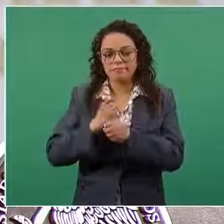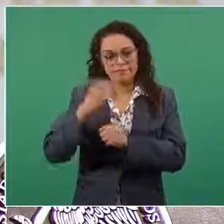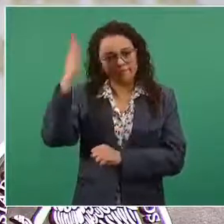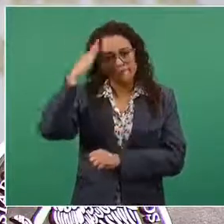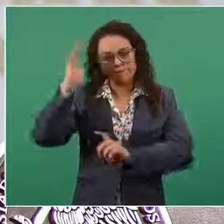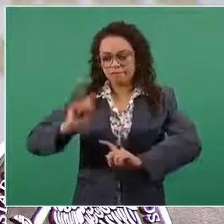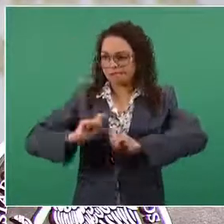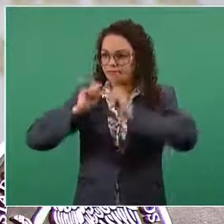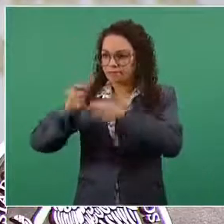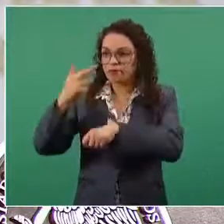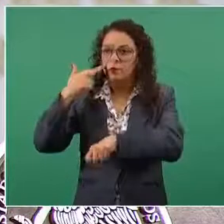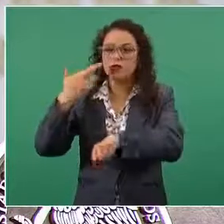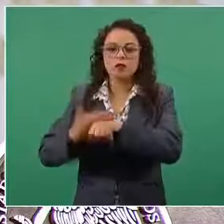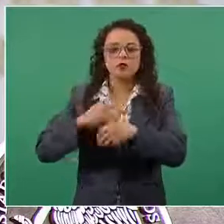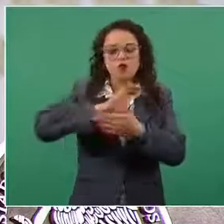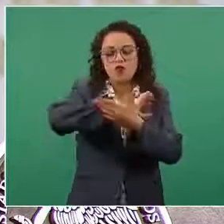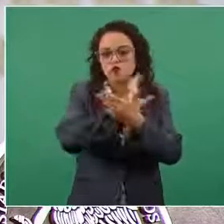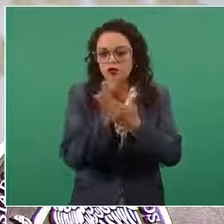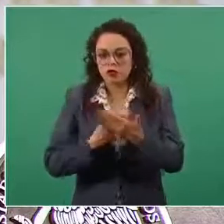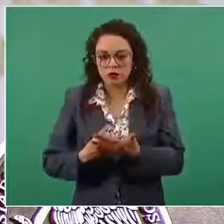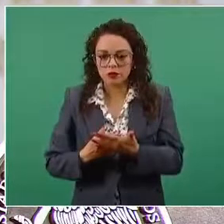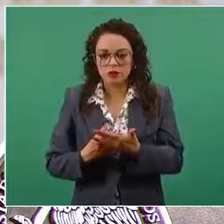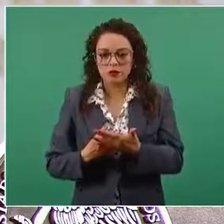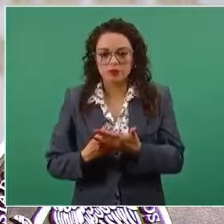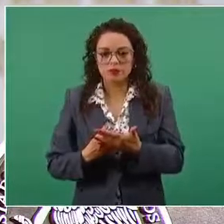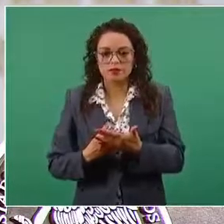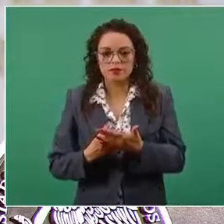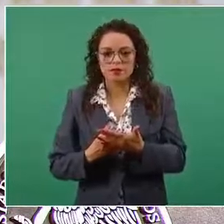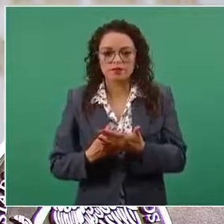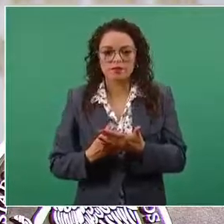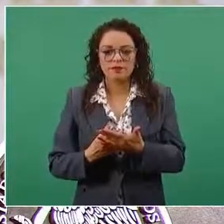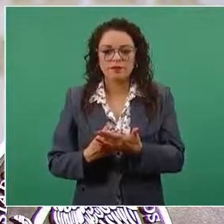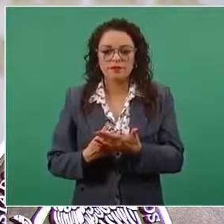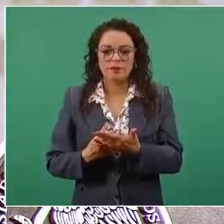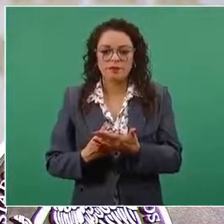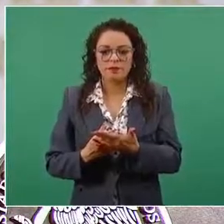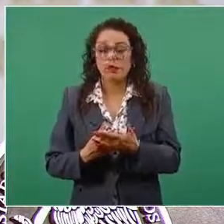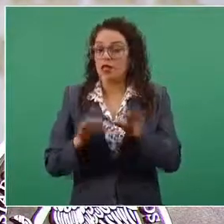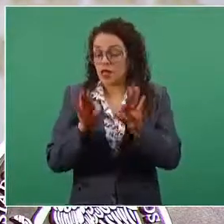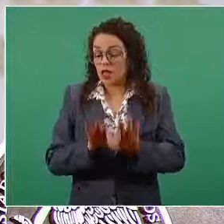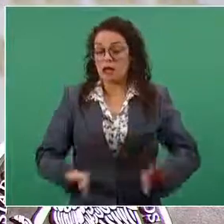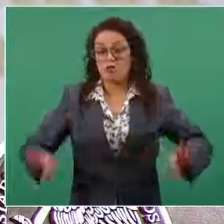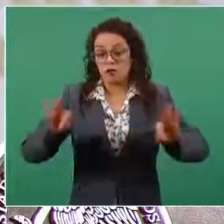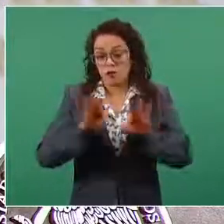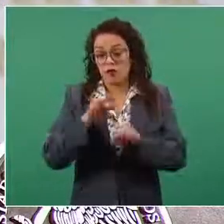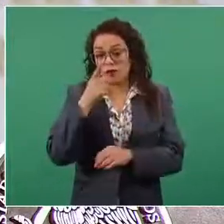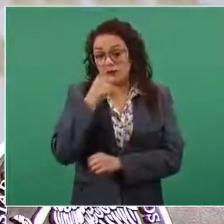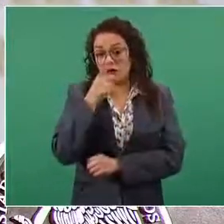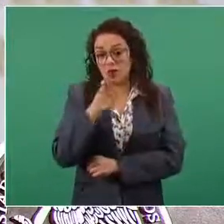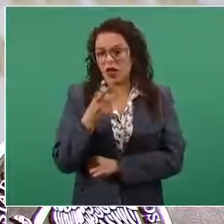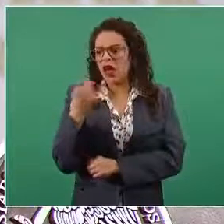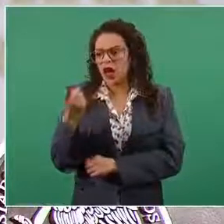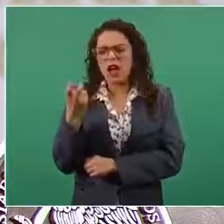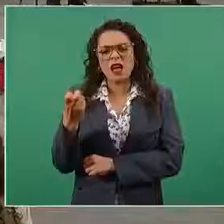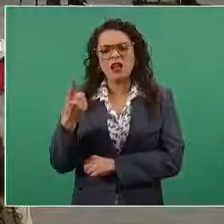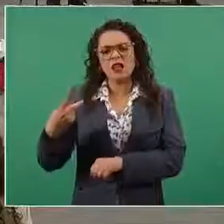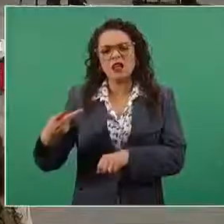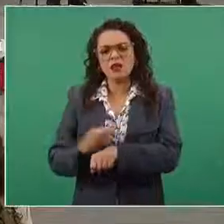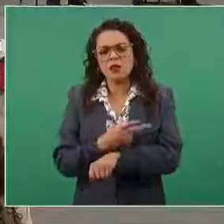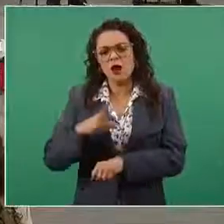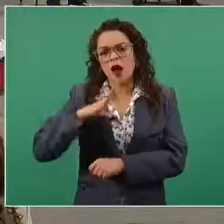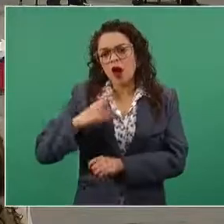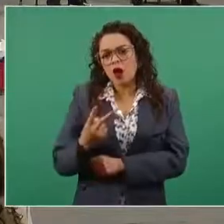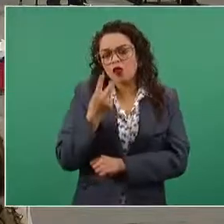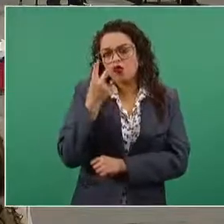colectivo. Y como consecuencia de lo anterior, que aquí es importante decirlo, se presentaron dos juicios de